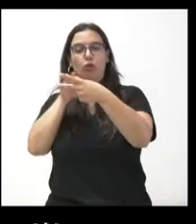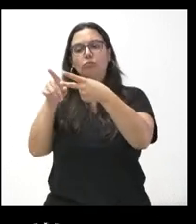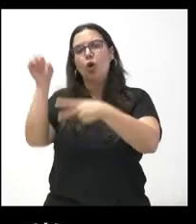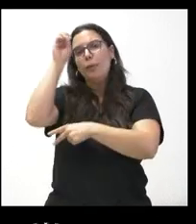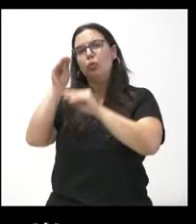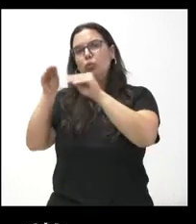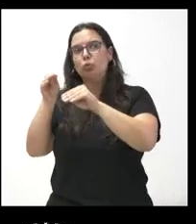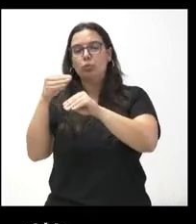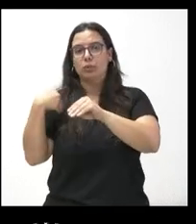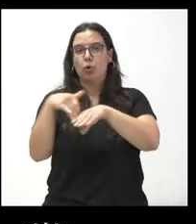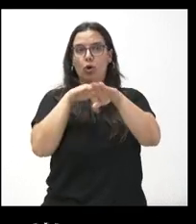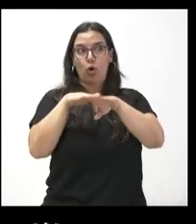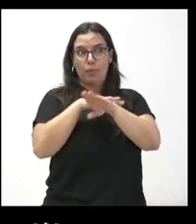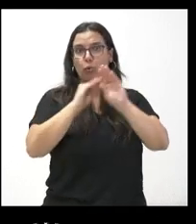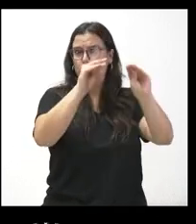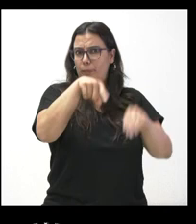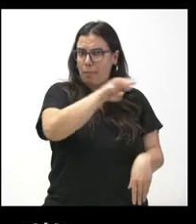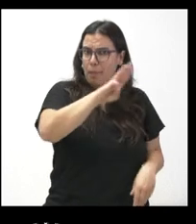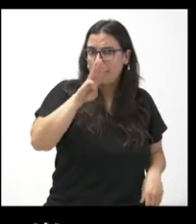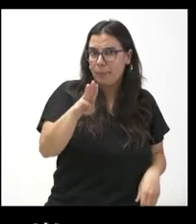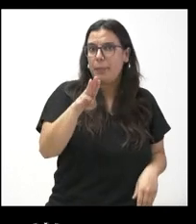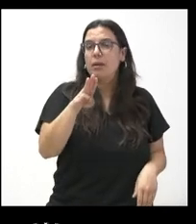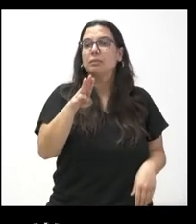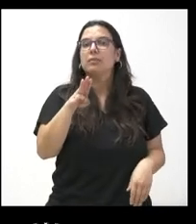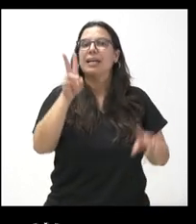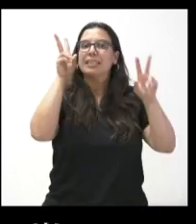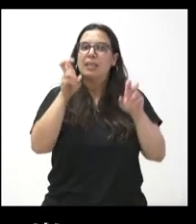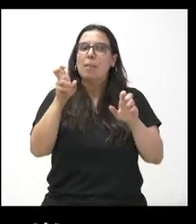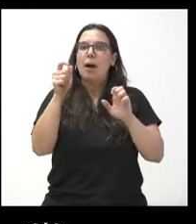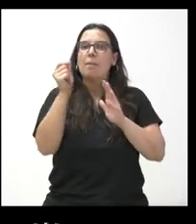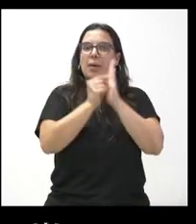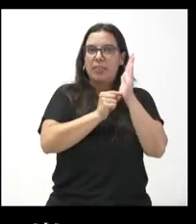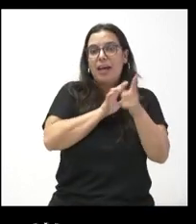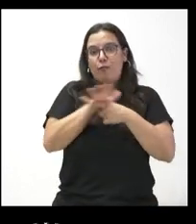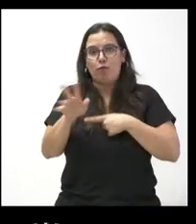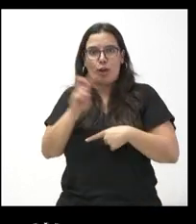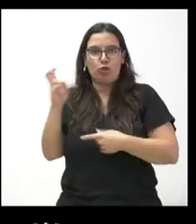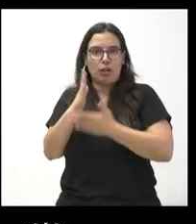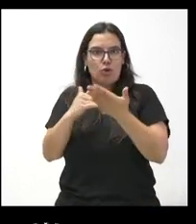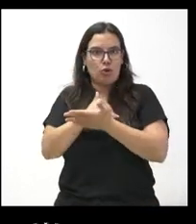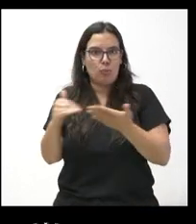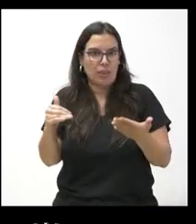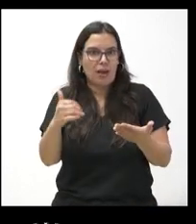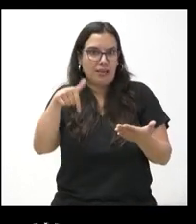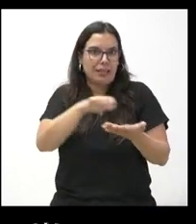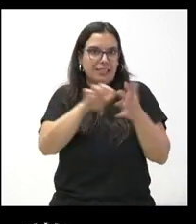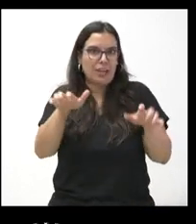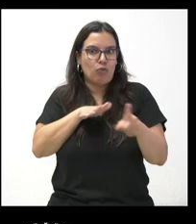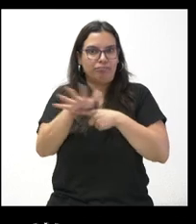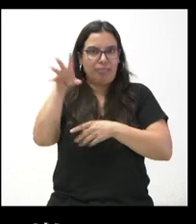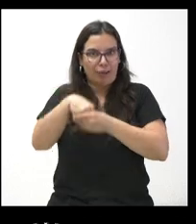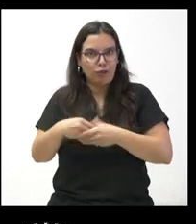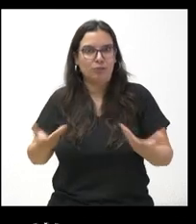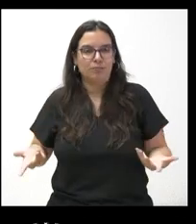Galicia, del gobierno del Partido Popular, sobre medidas que afectan a otra comunidad, como es la de Castilla y León, de